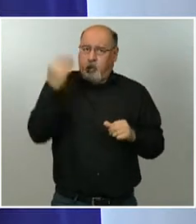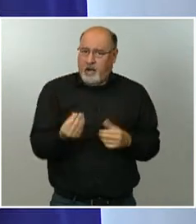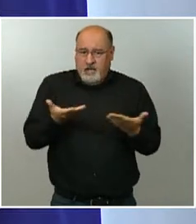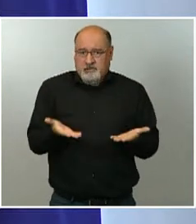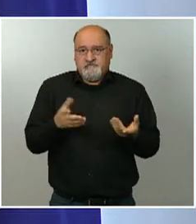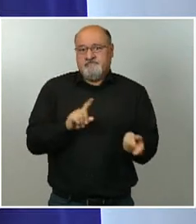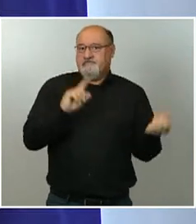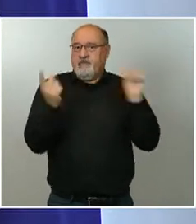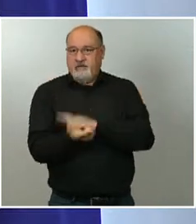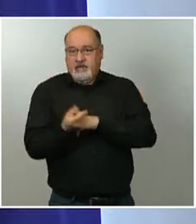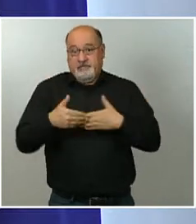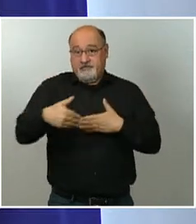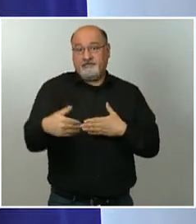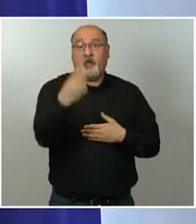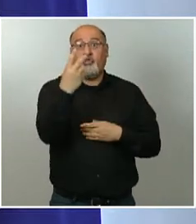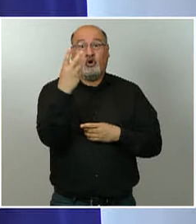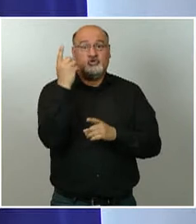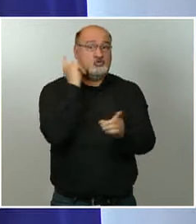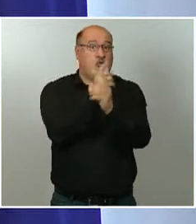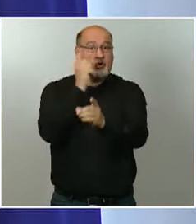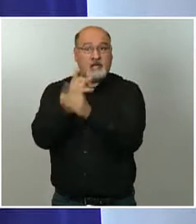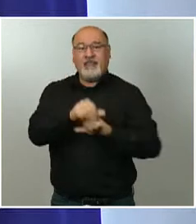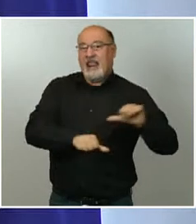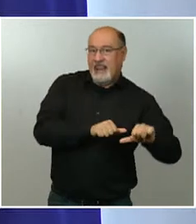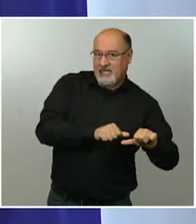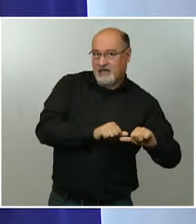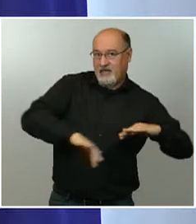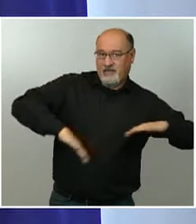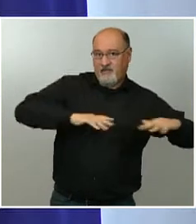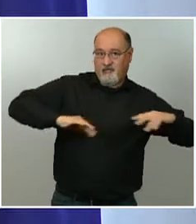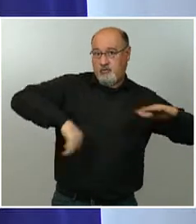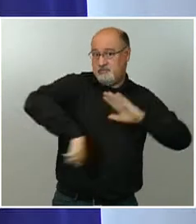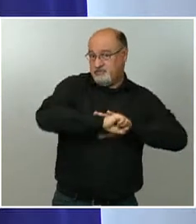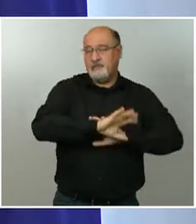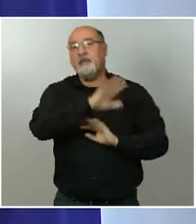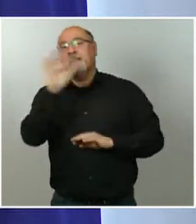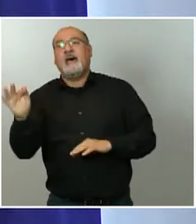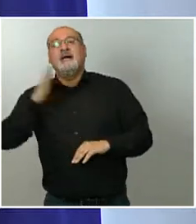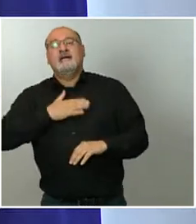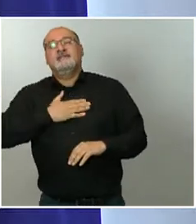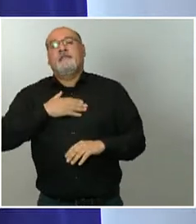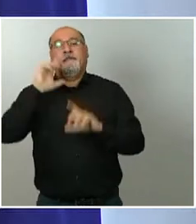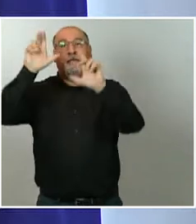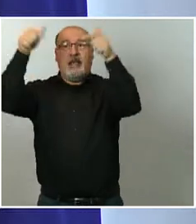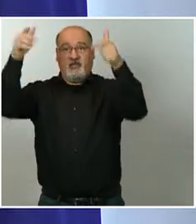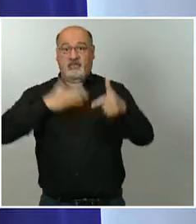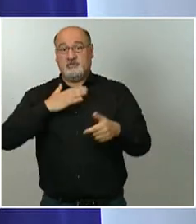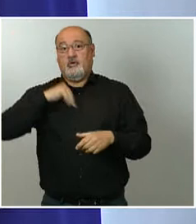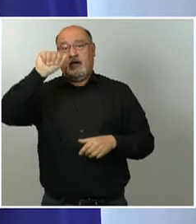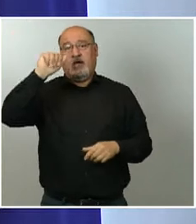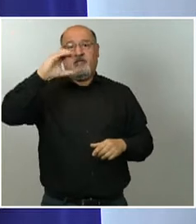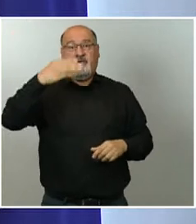estas dos jornadas que quedan en la Liga y en lo que quede del baloncesto en relación con los play-offs, que pudiera haber algo de público.